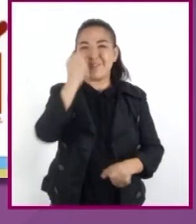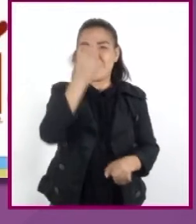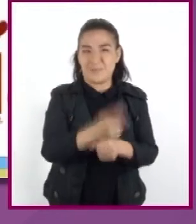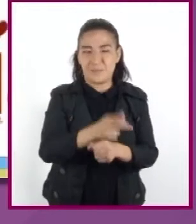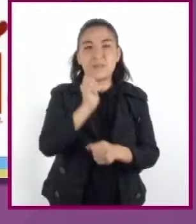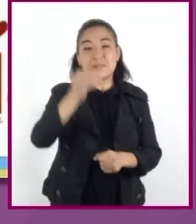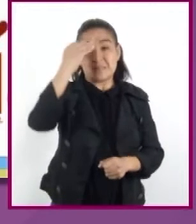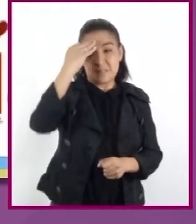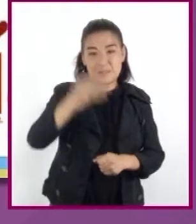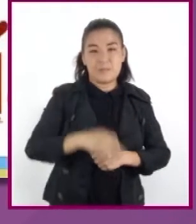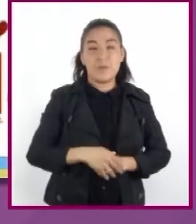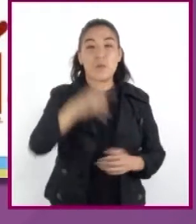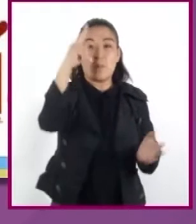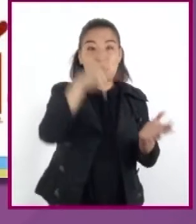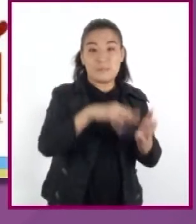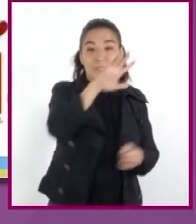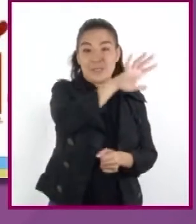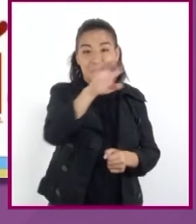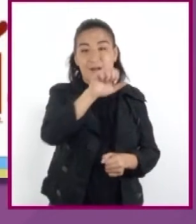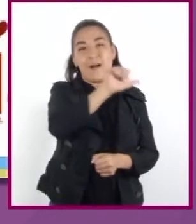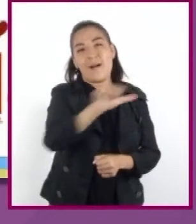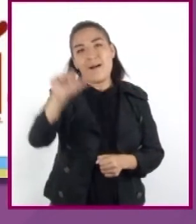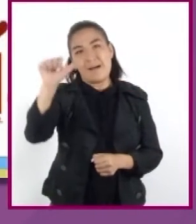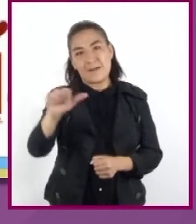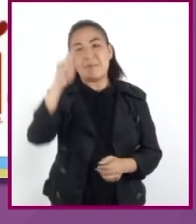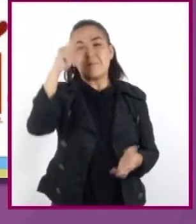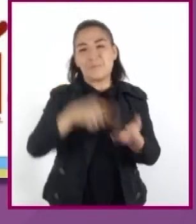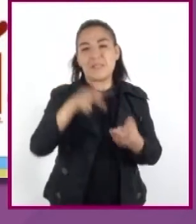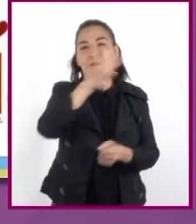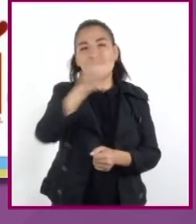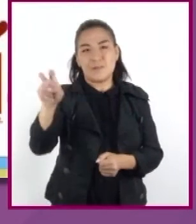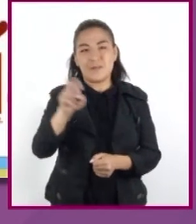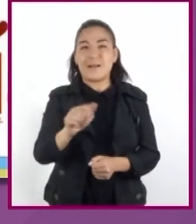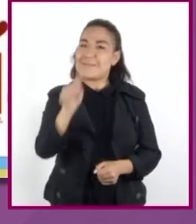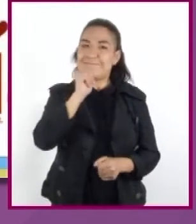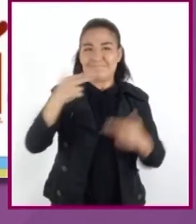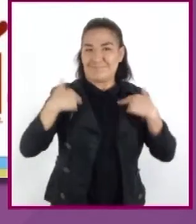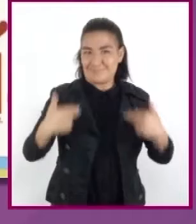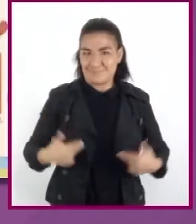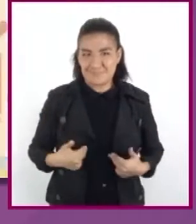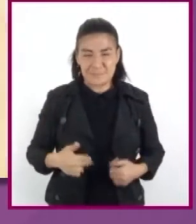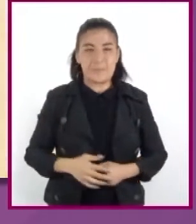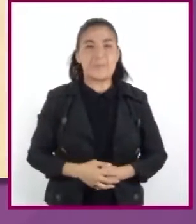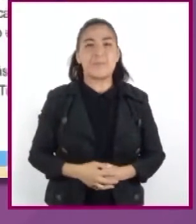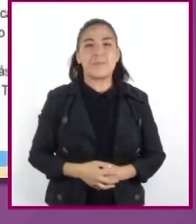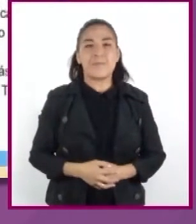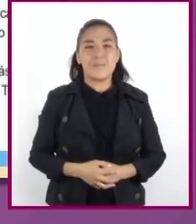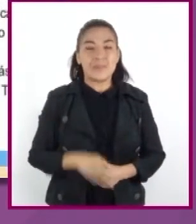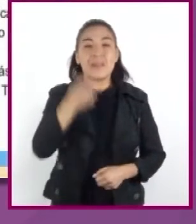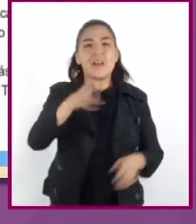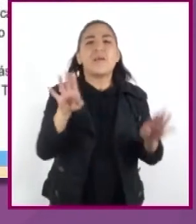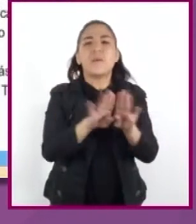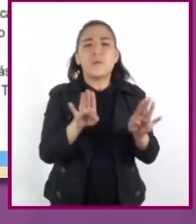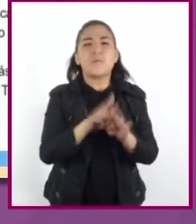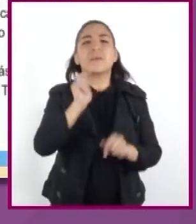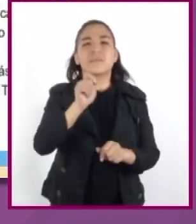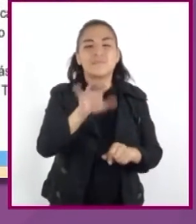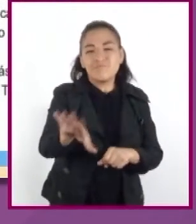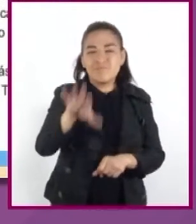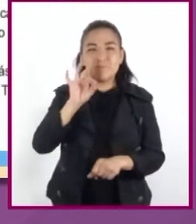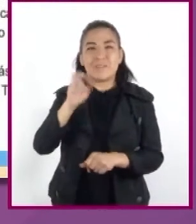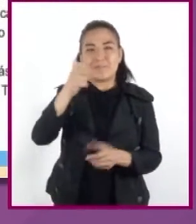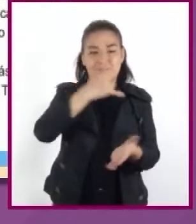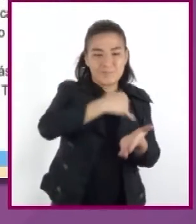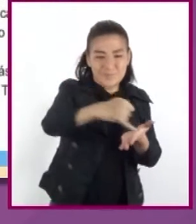aproximadamente del año 2500 al 1200 antes de nuestra era. Se caracterizó por la adopción de la